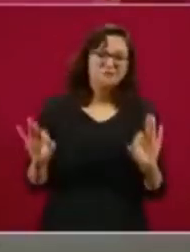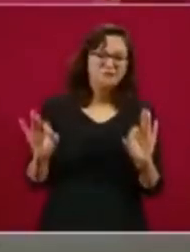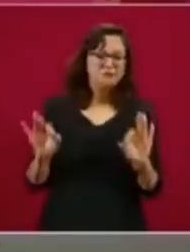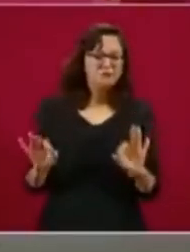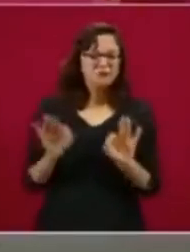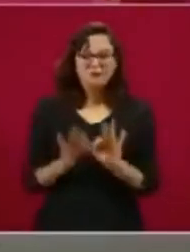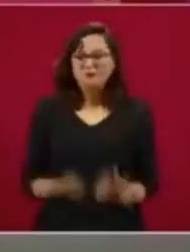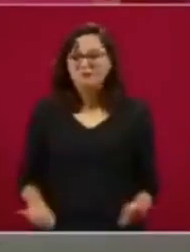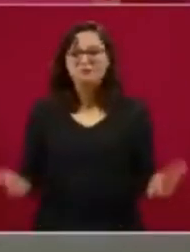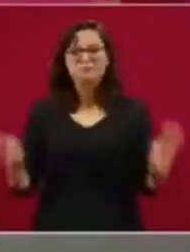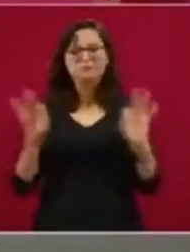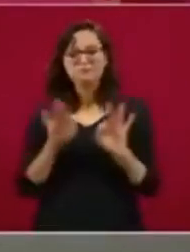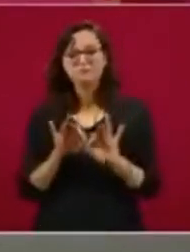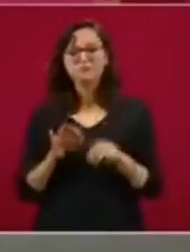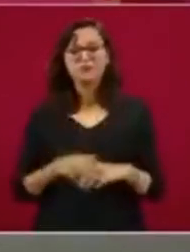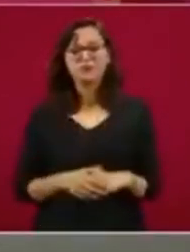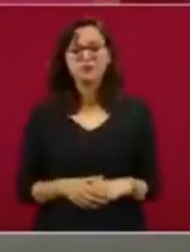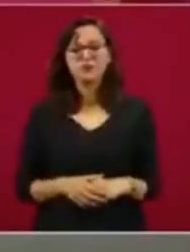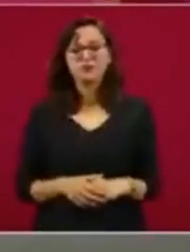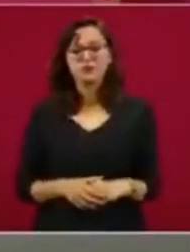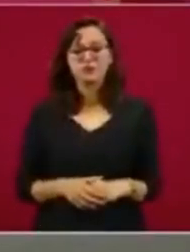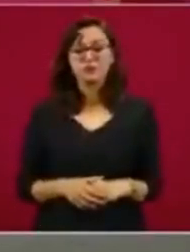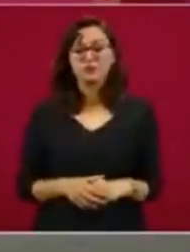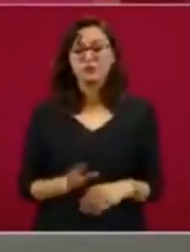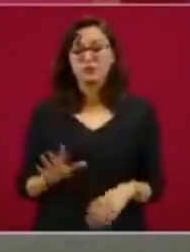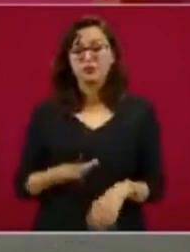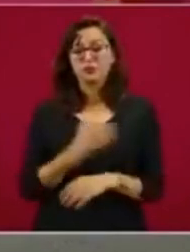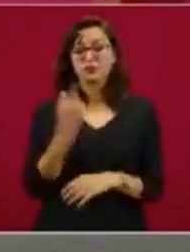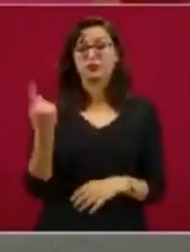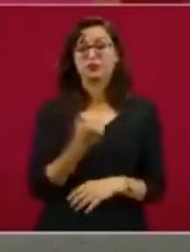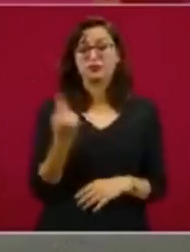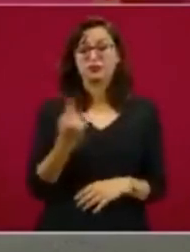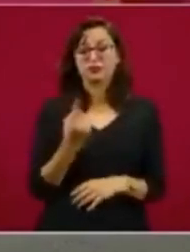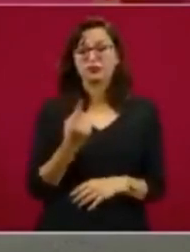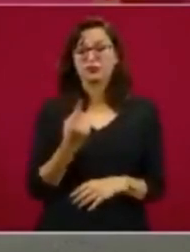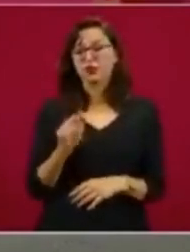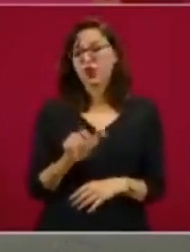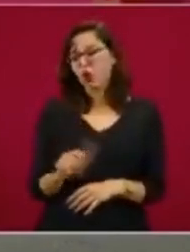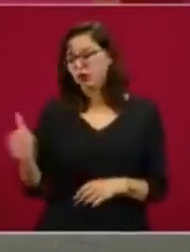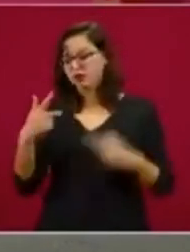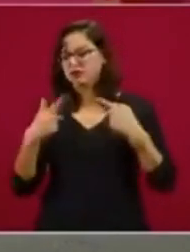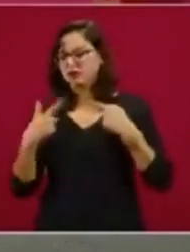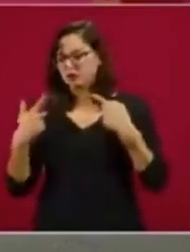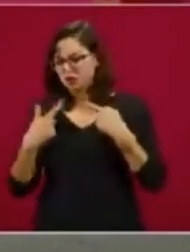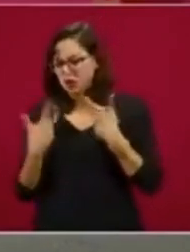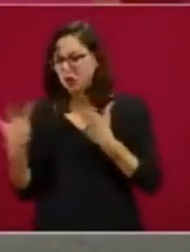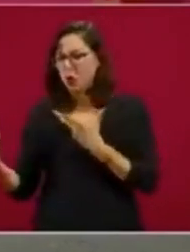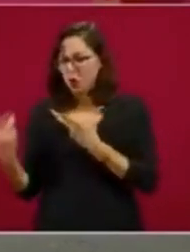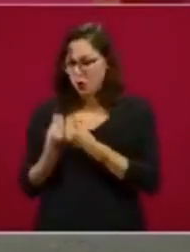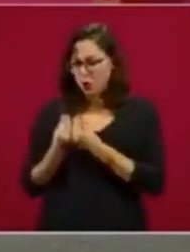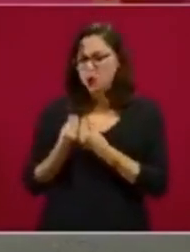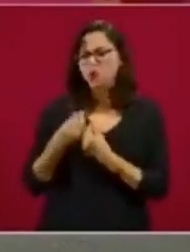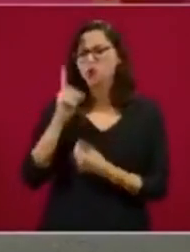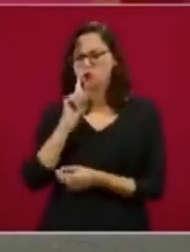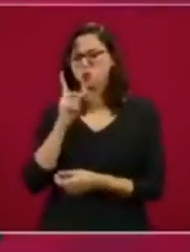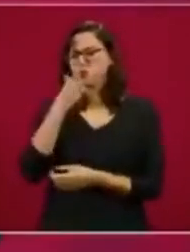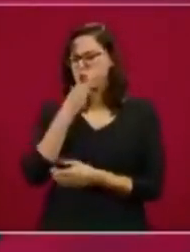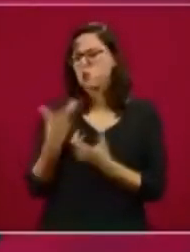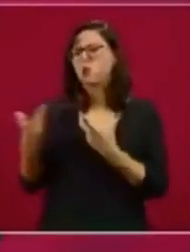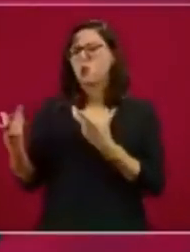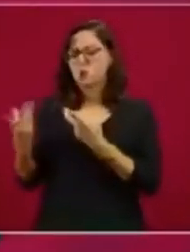hay otros que están con nosotros, mujeres, hombres,